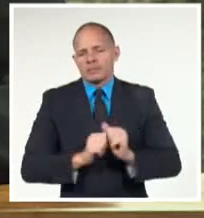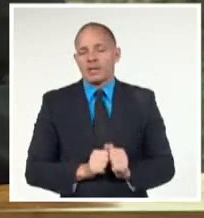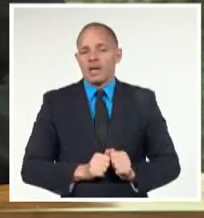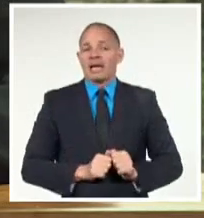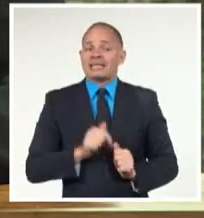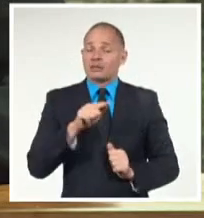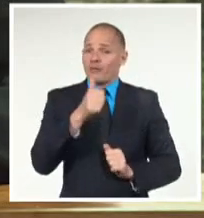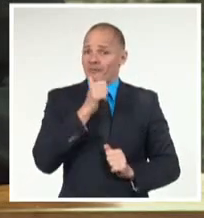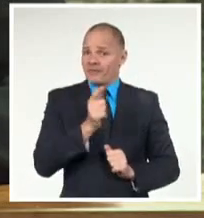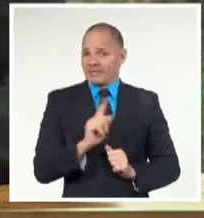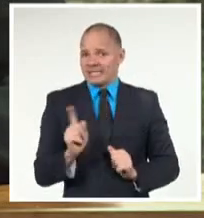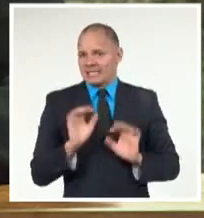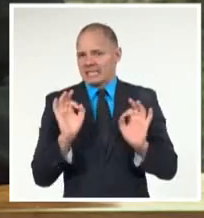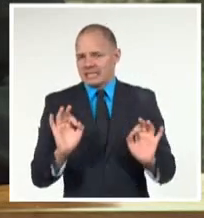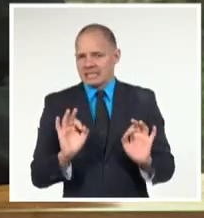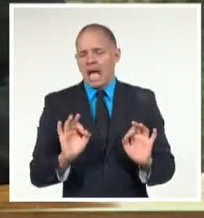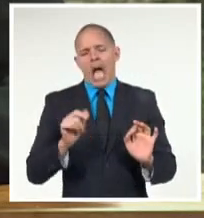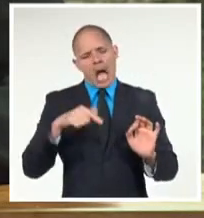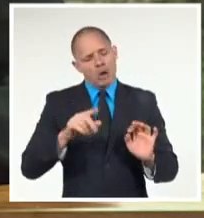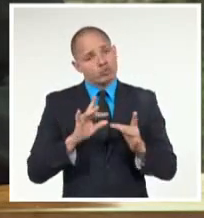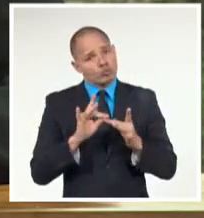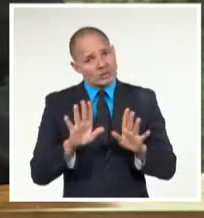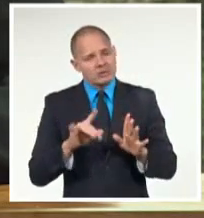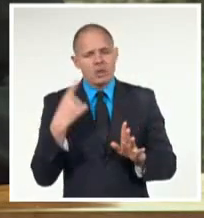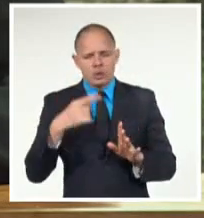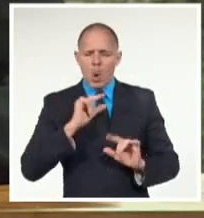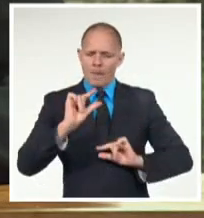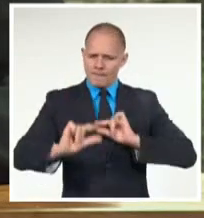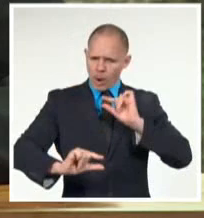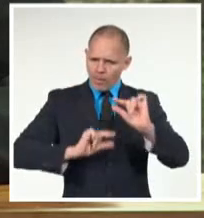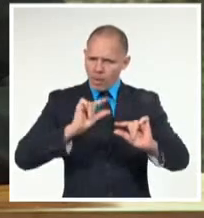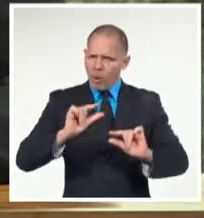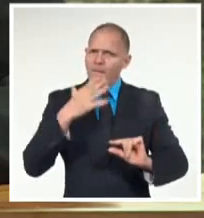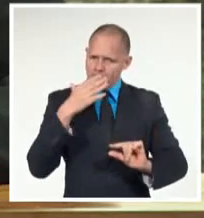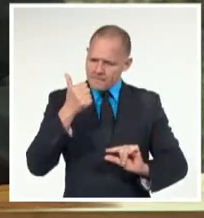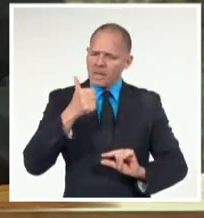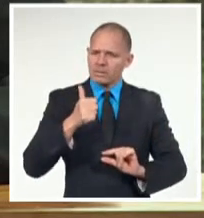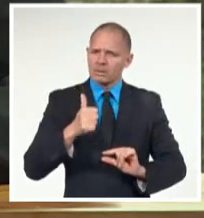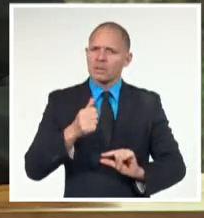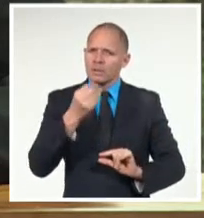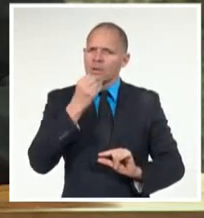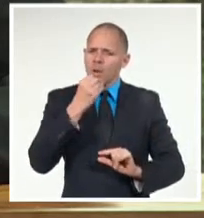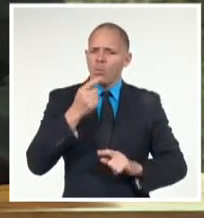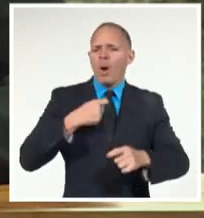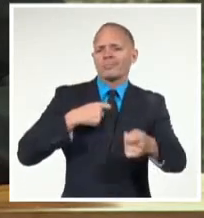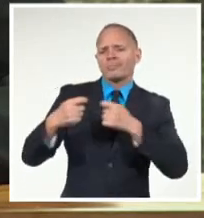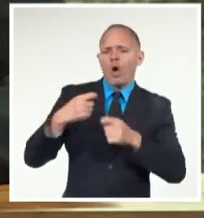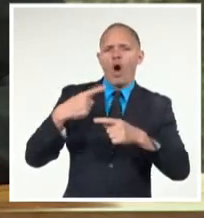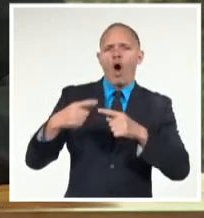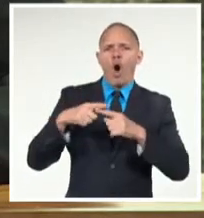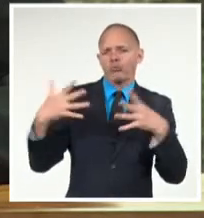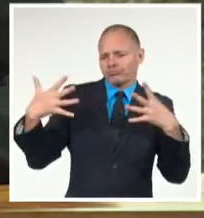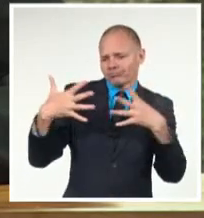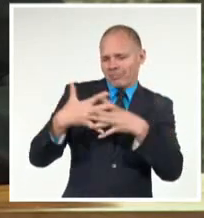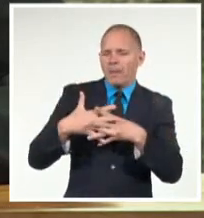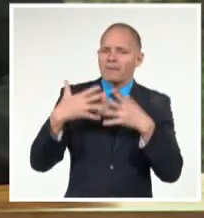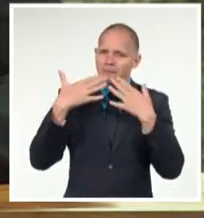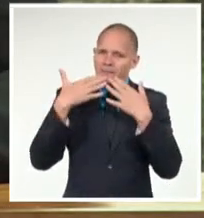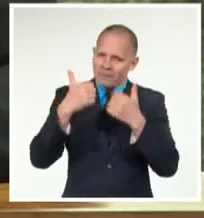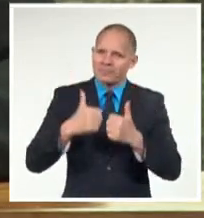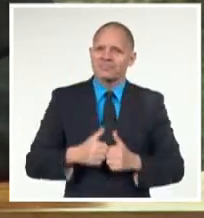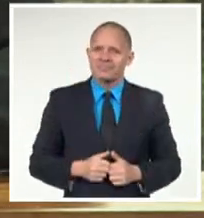no solo nos permite aspirar a la consecución de una dinámica positiva en la cooperación comercial y económica entre nuestros países,